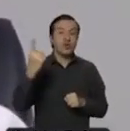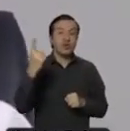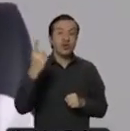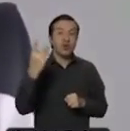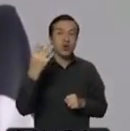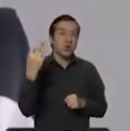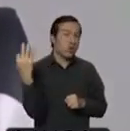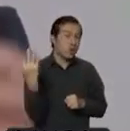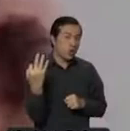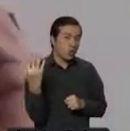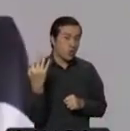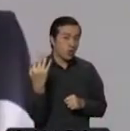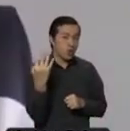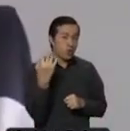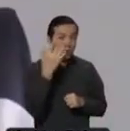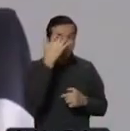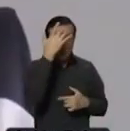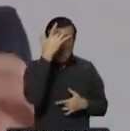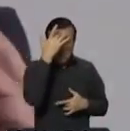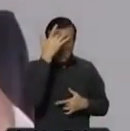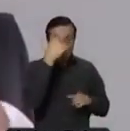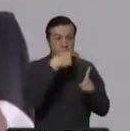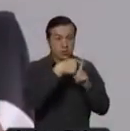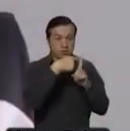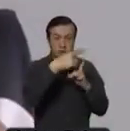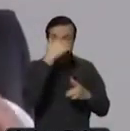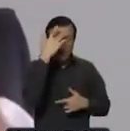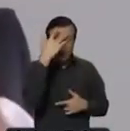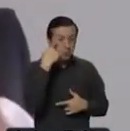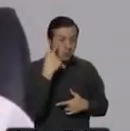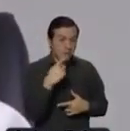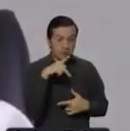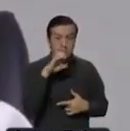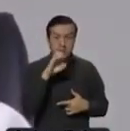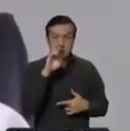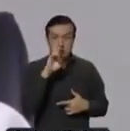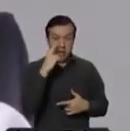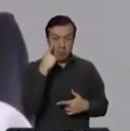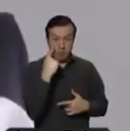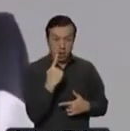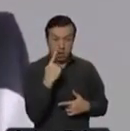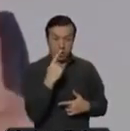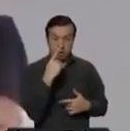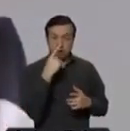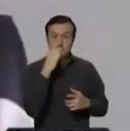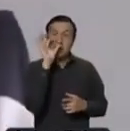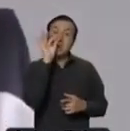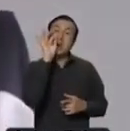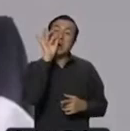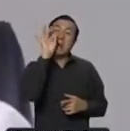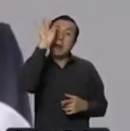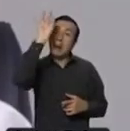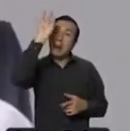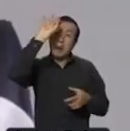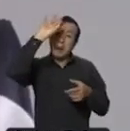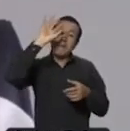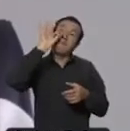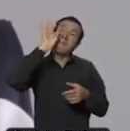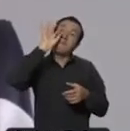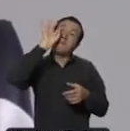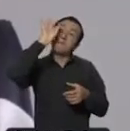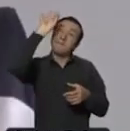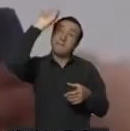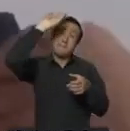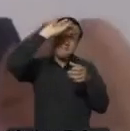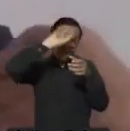positivos de las pruebas PCR. Sin embargo, cabe